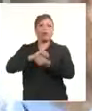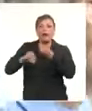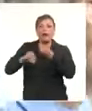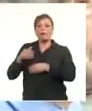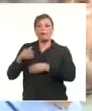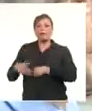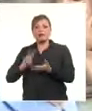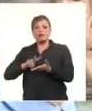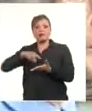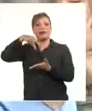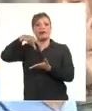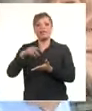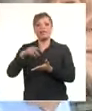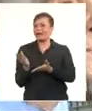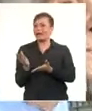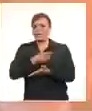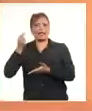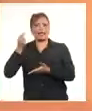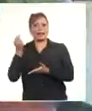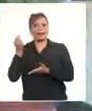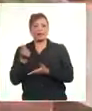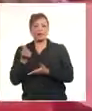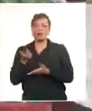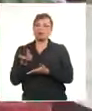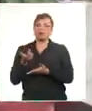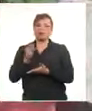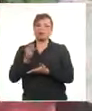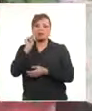devolviera tan rápido a las personas la independencia.